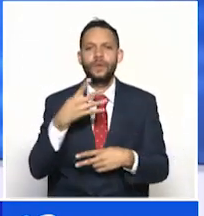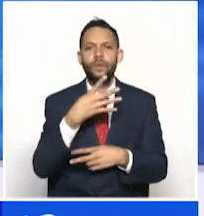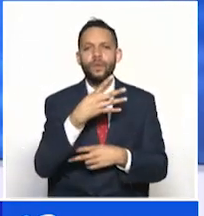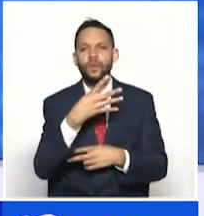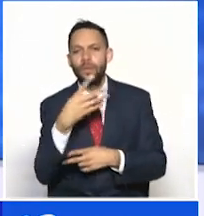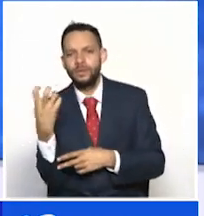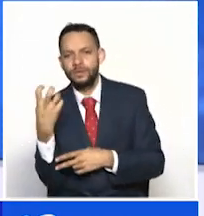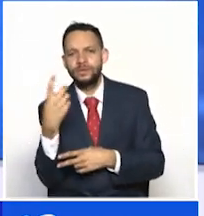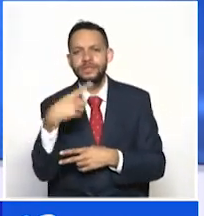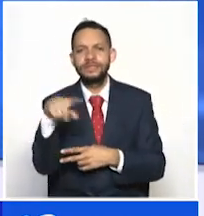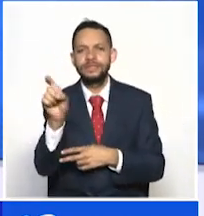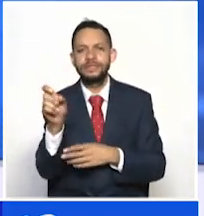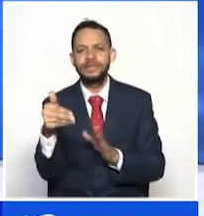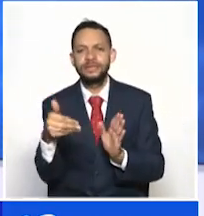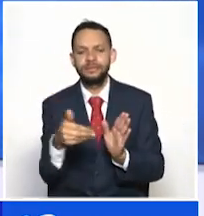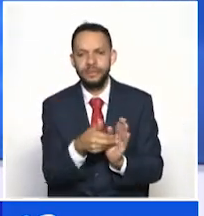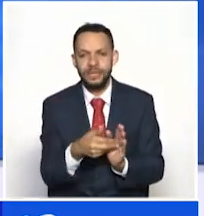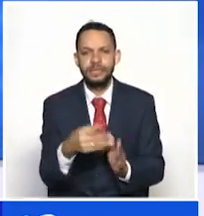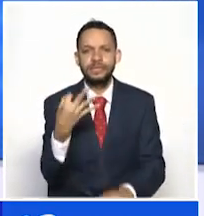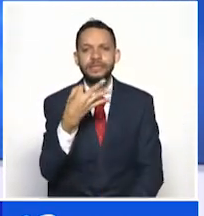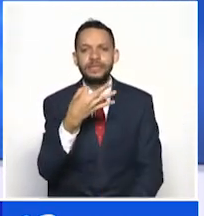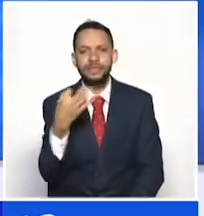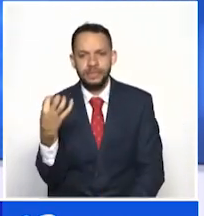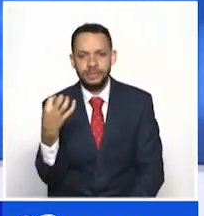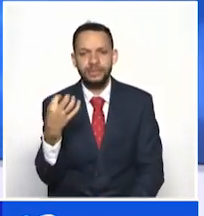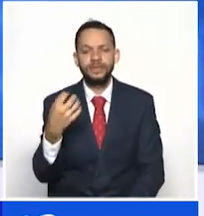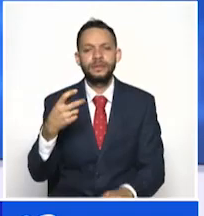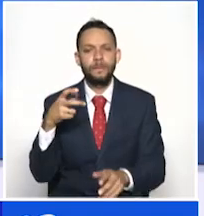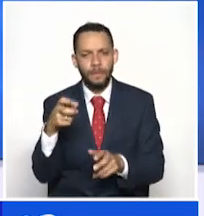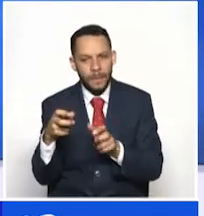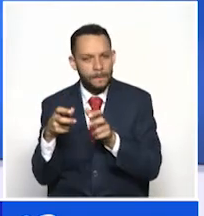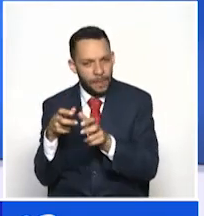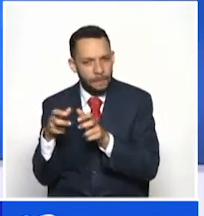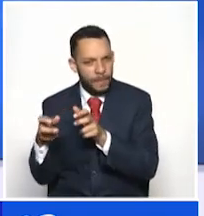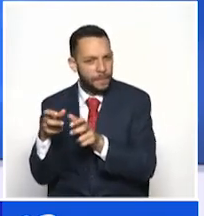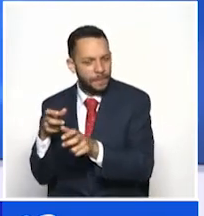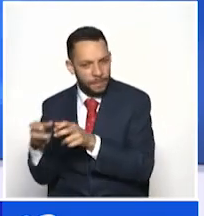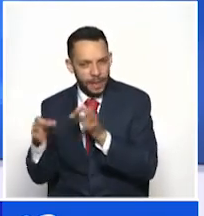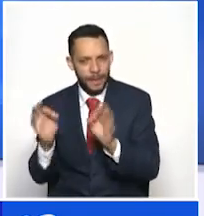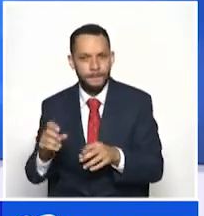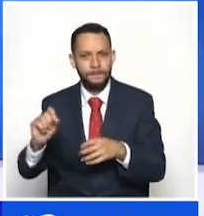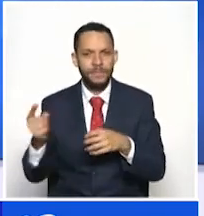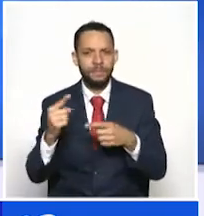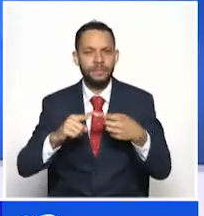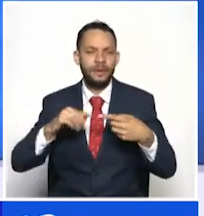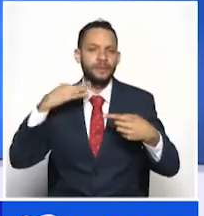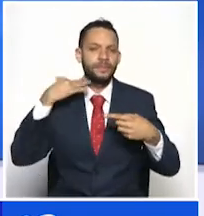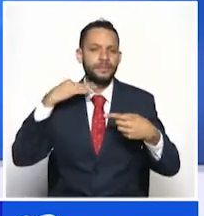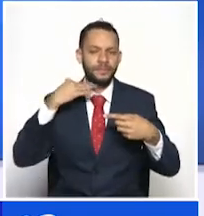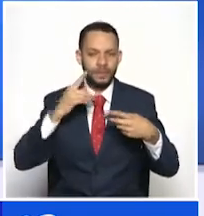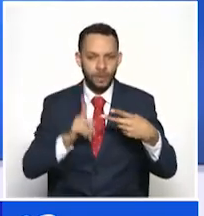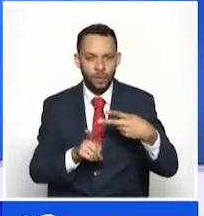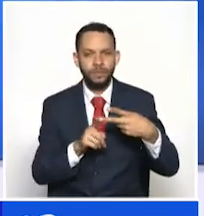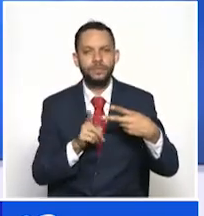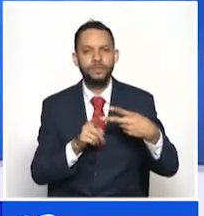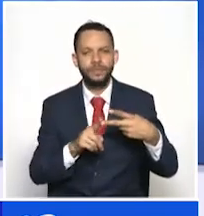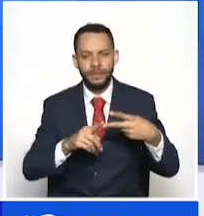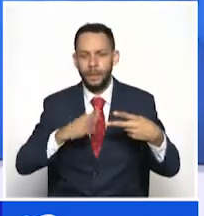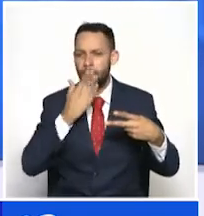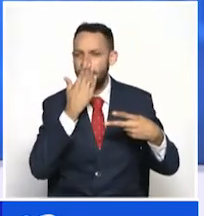.336 dosis hasta el momento, estando Armenia en primer lugar, seguido de Calarca y luego